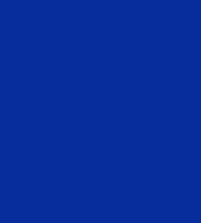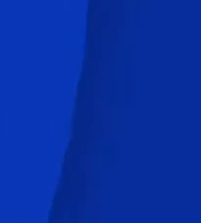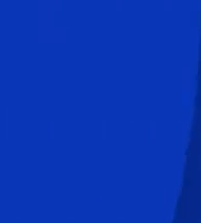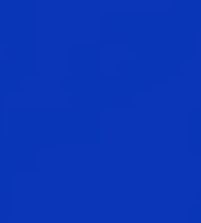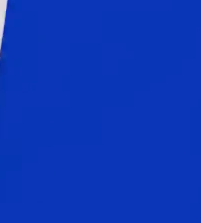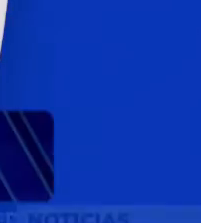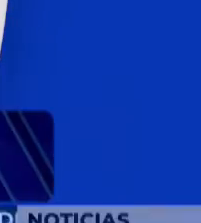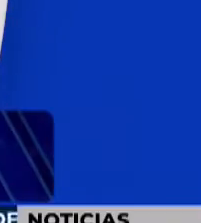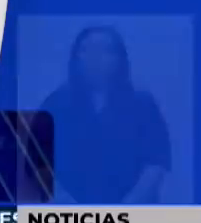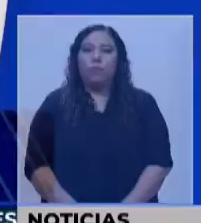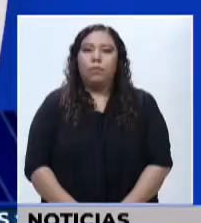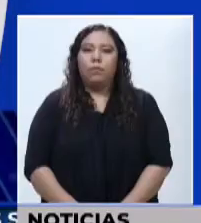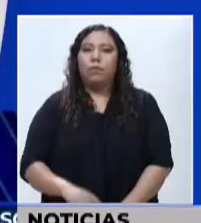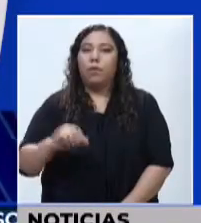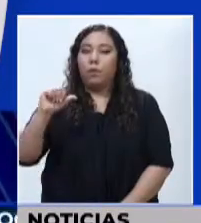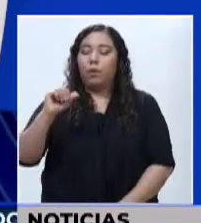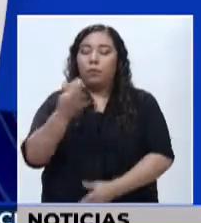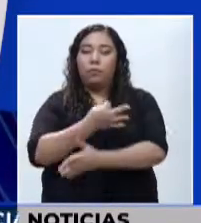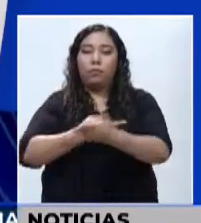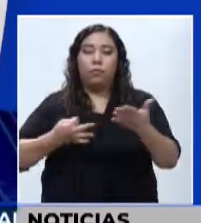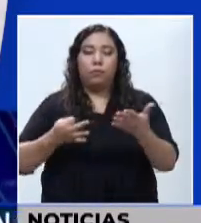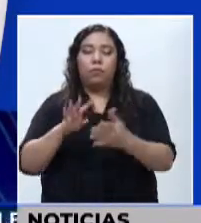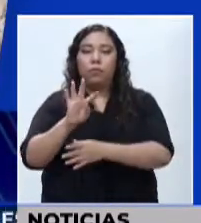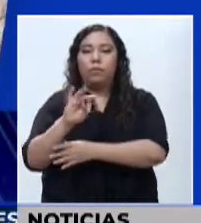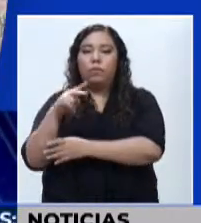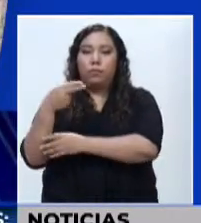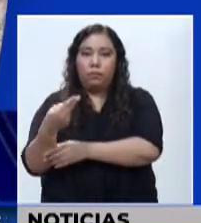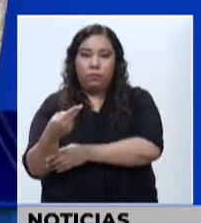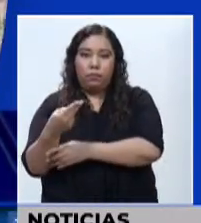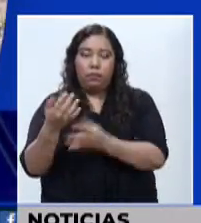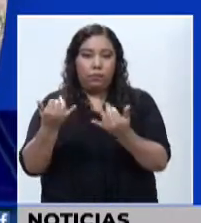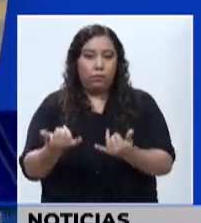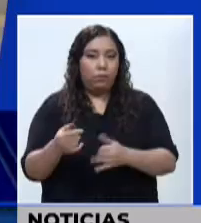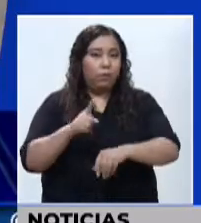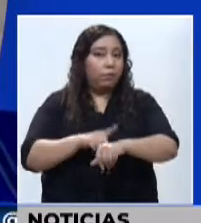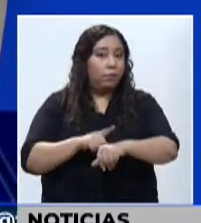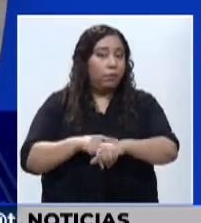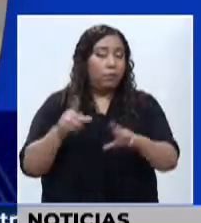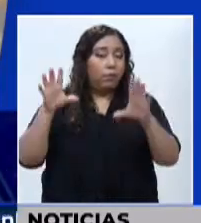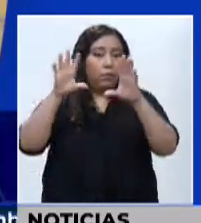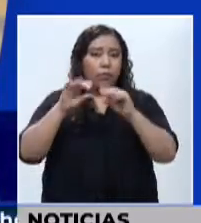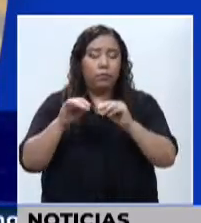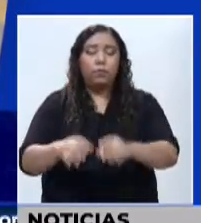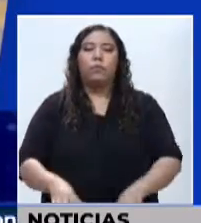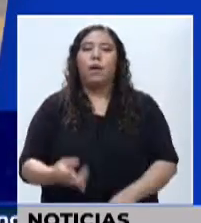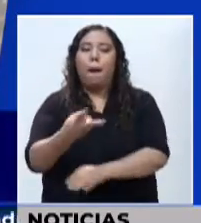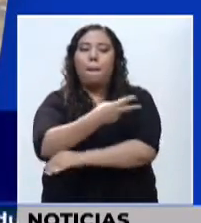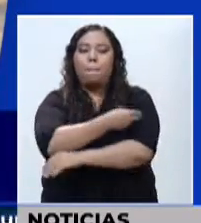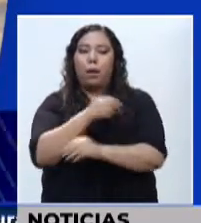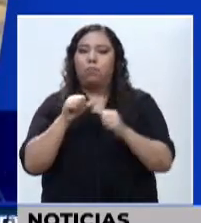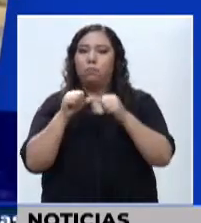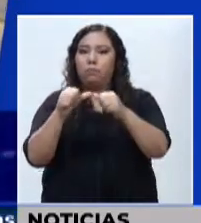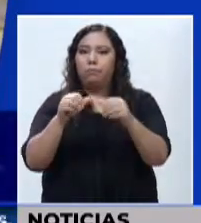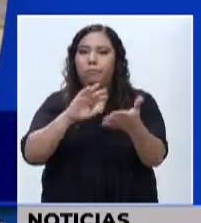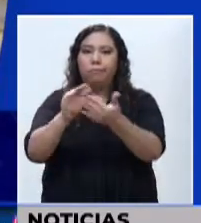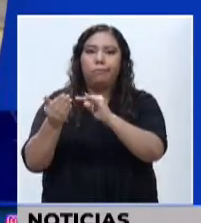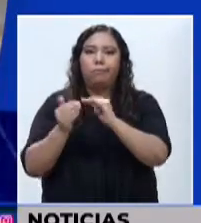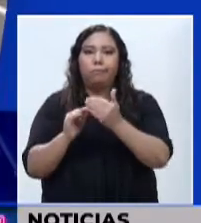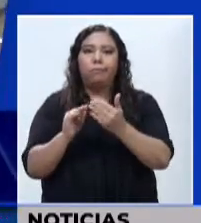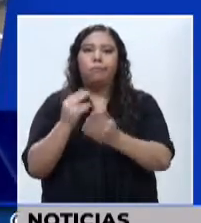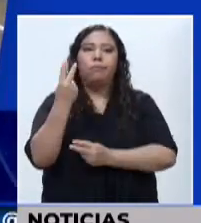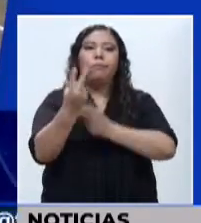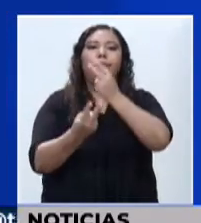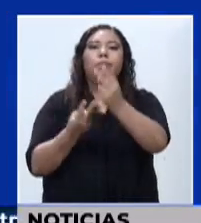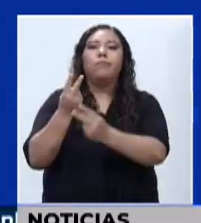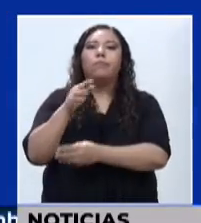Esta tarde en el noticiero estelar de Televisión Nacional de Honduras continúan vacunación en municipios turísticos de